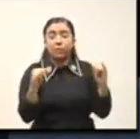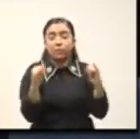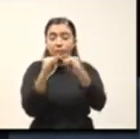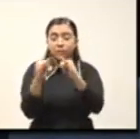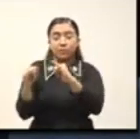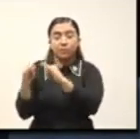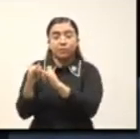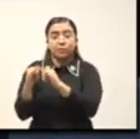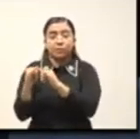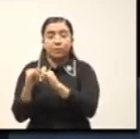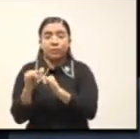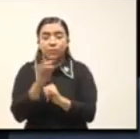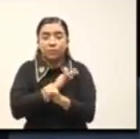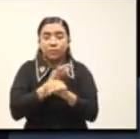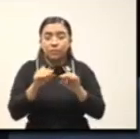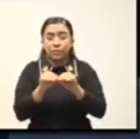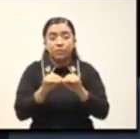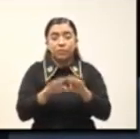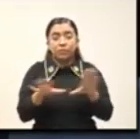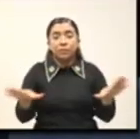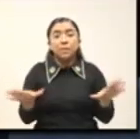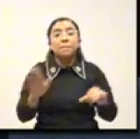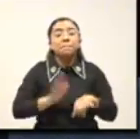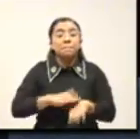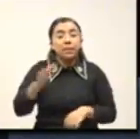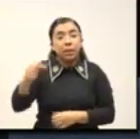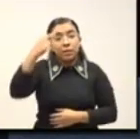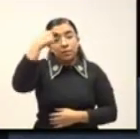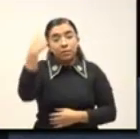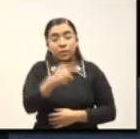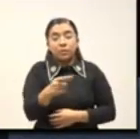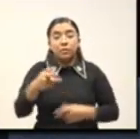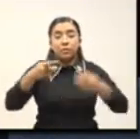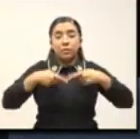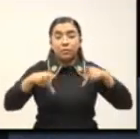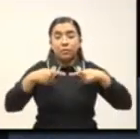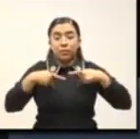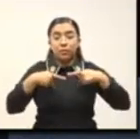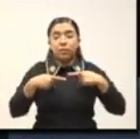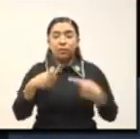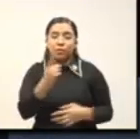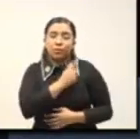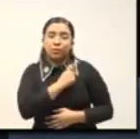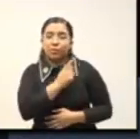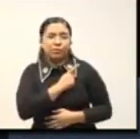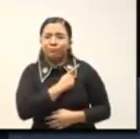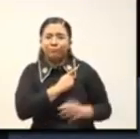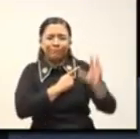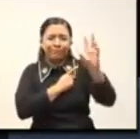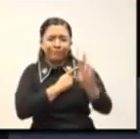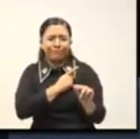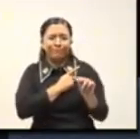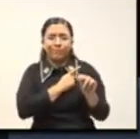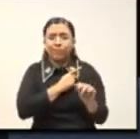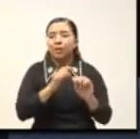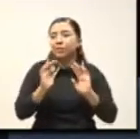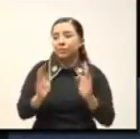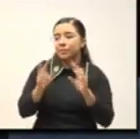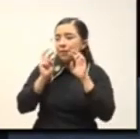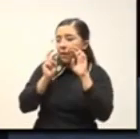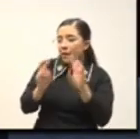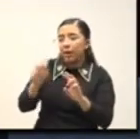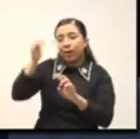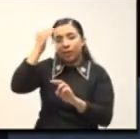abarque aún más lo que abarca la simple burocracia, ya que se verá materializado el trabajo